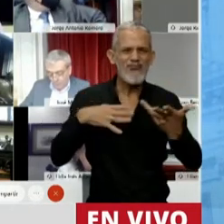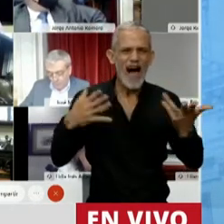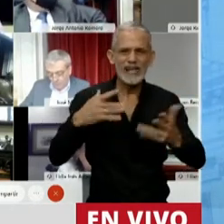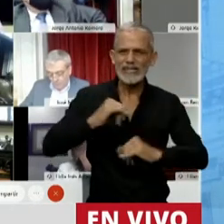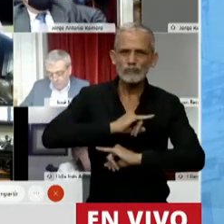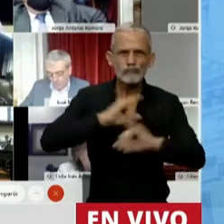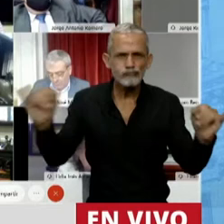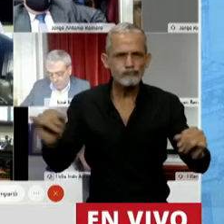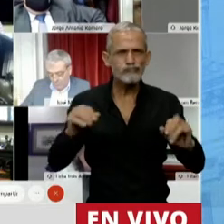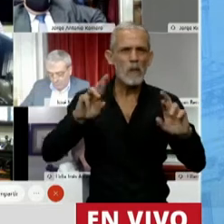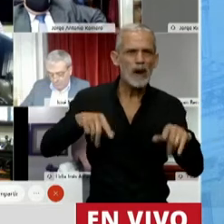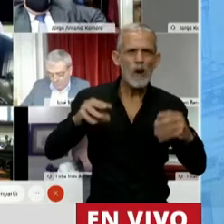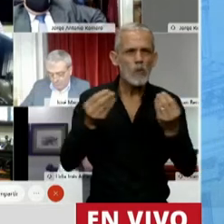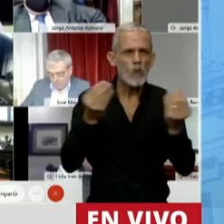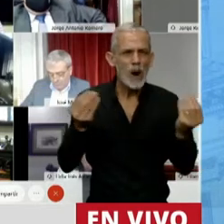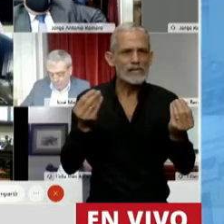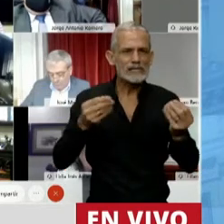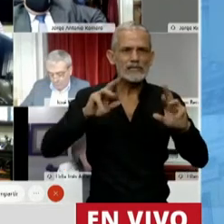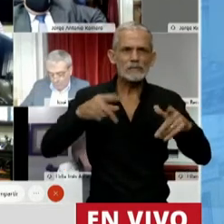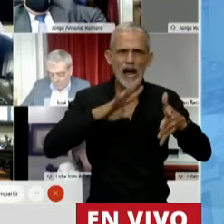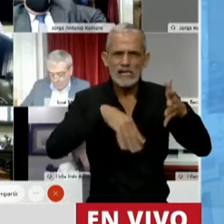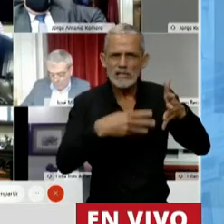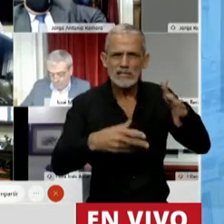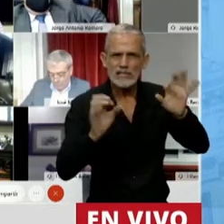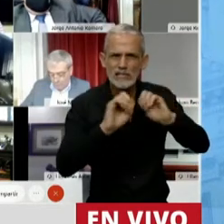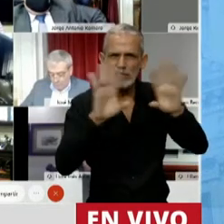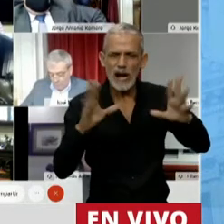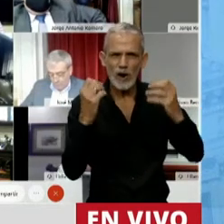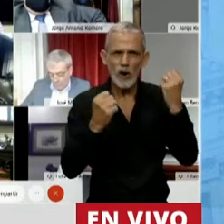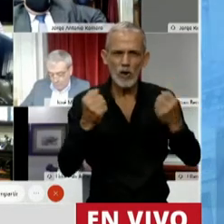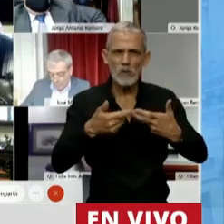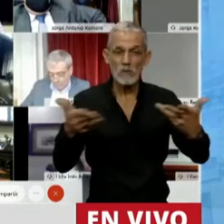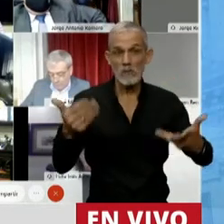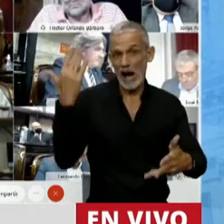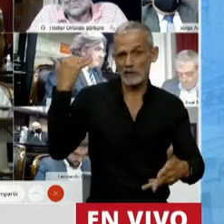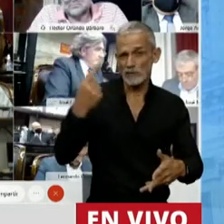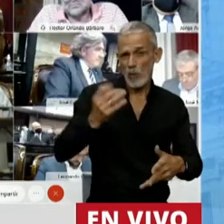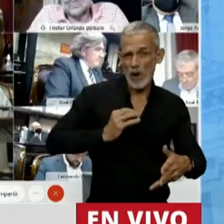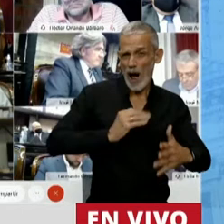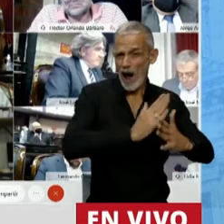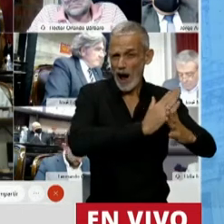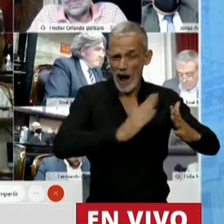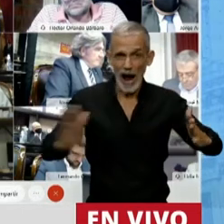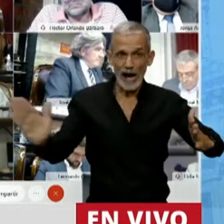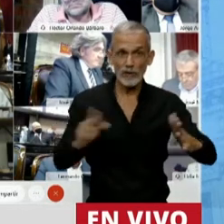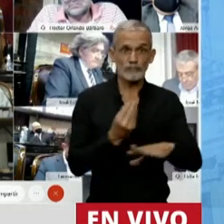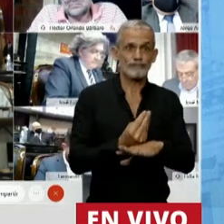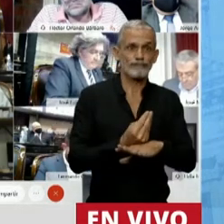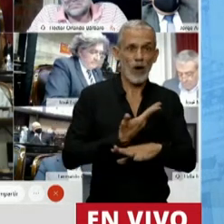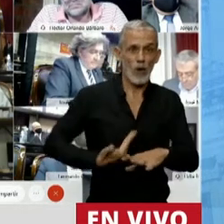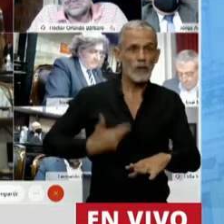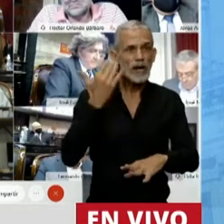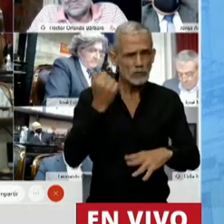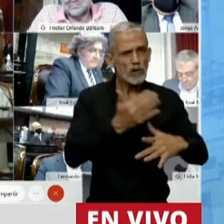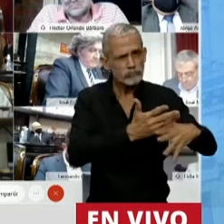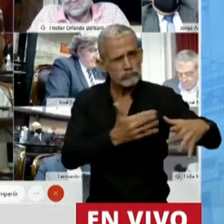conjunto de la sociedad argentina un plan económico. Hace prácticamente un año que están en el gobierno, ya ha